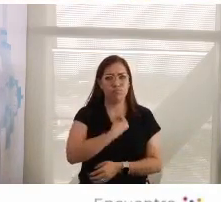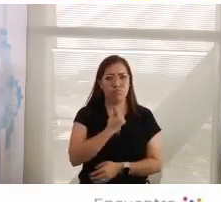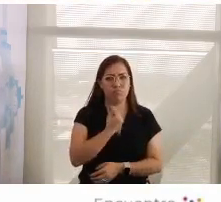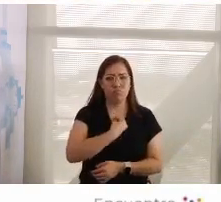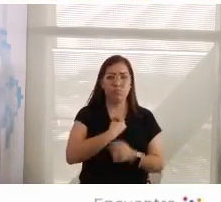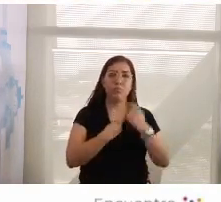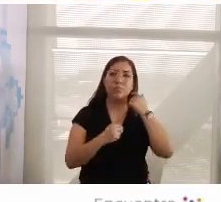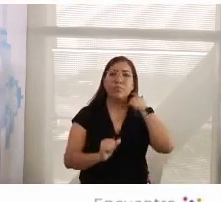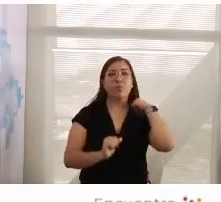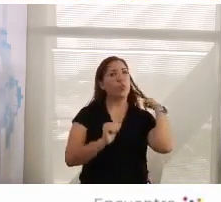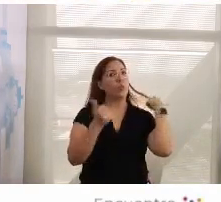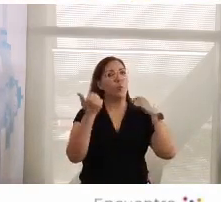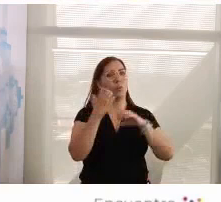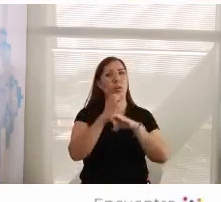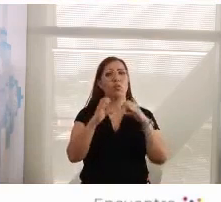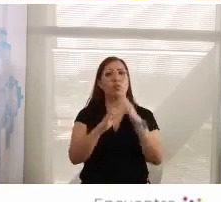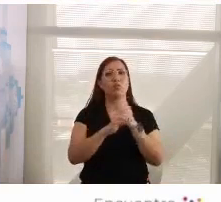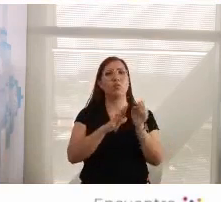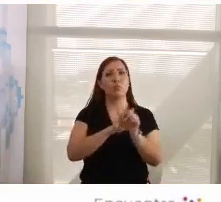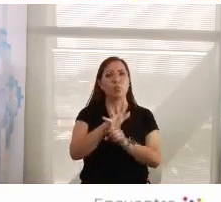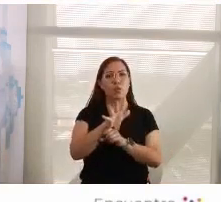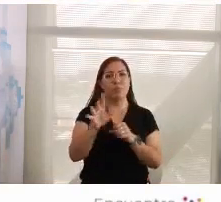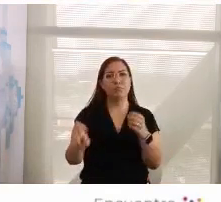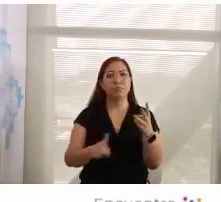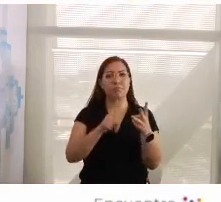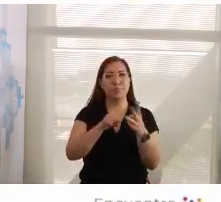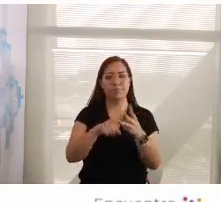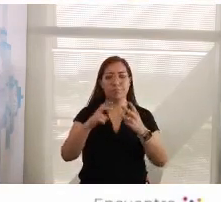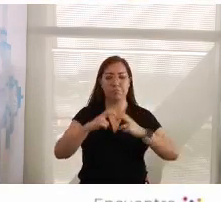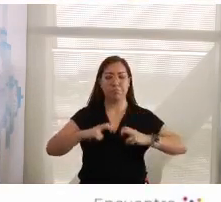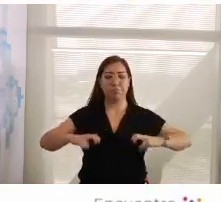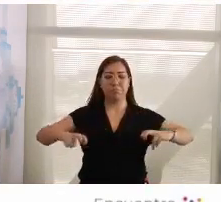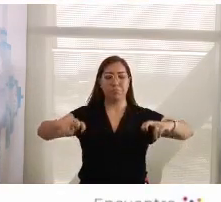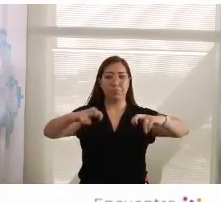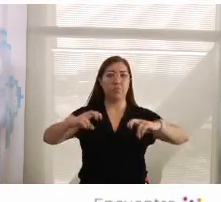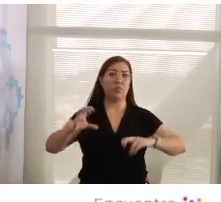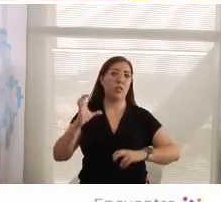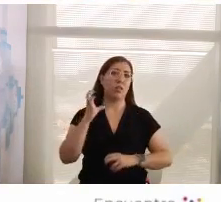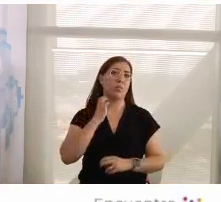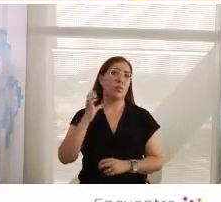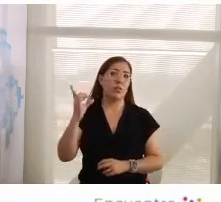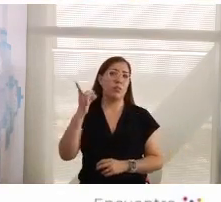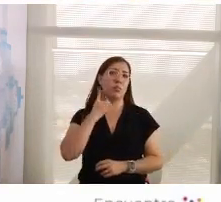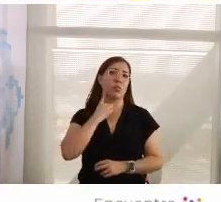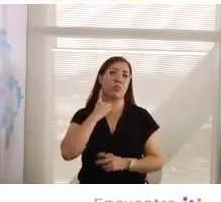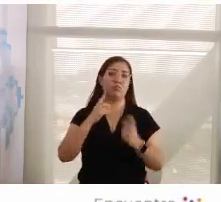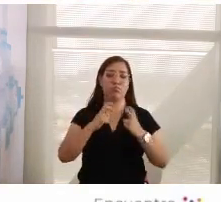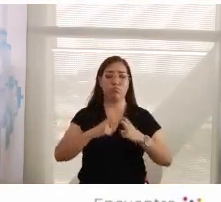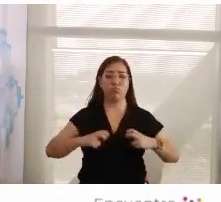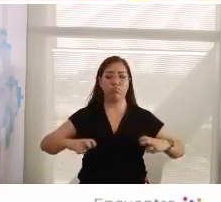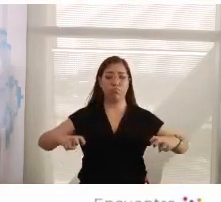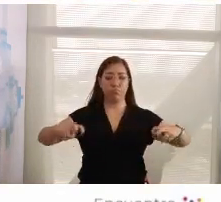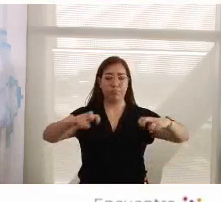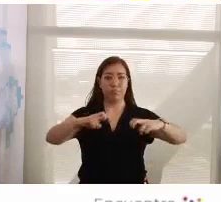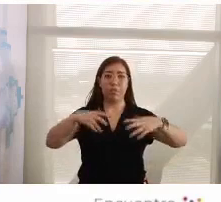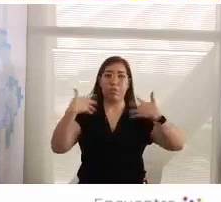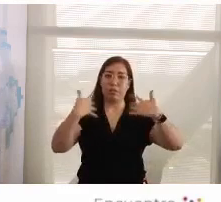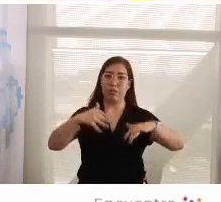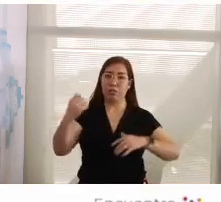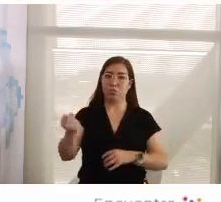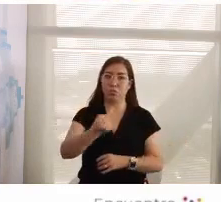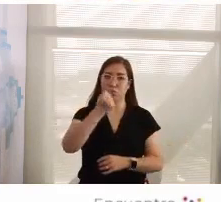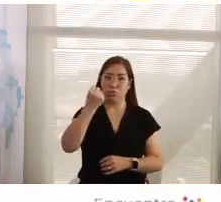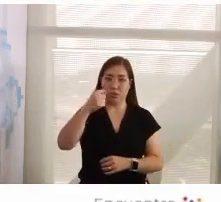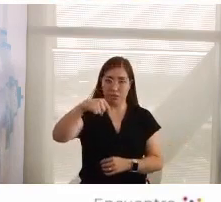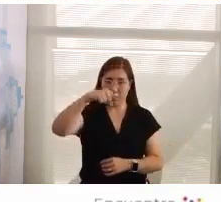El otro componente es el Parlamento, es decir, el Congreso de la Unión. Por fortuna para México,